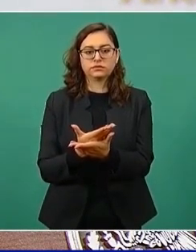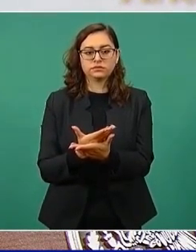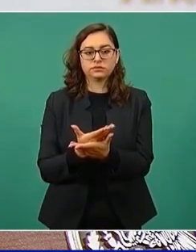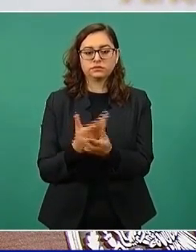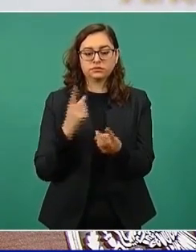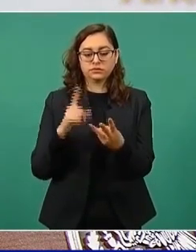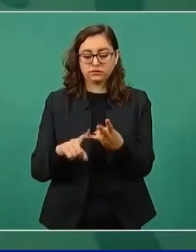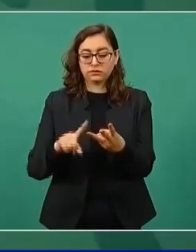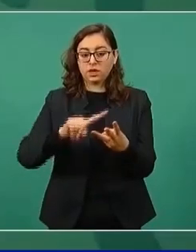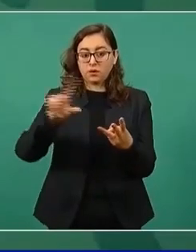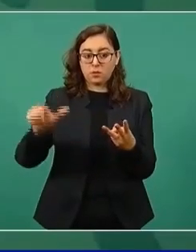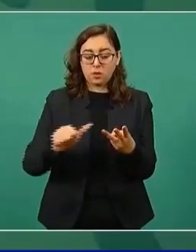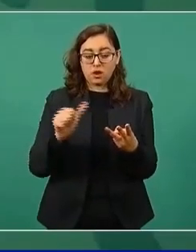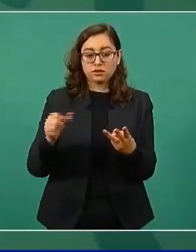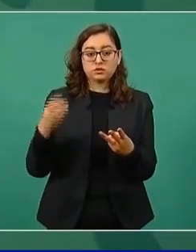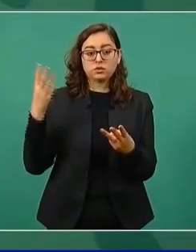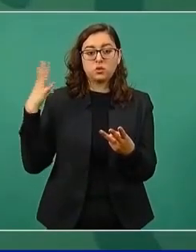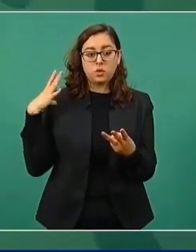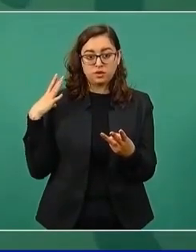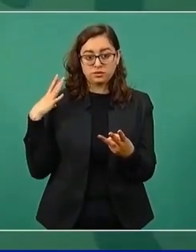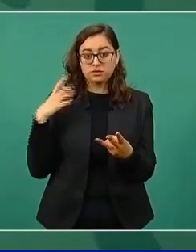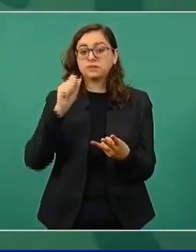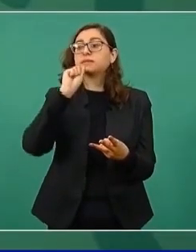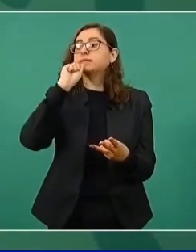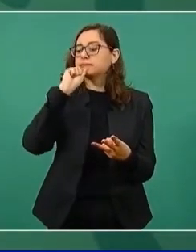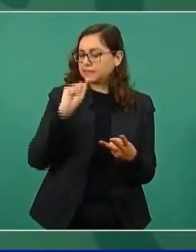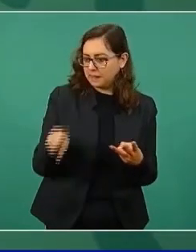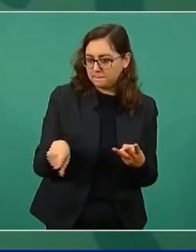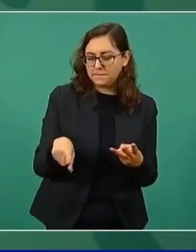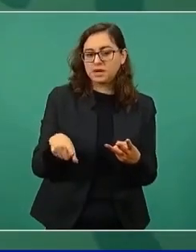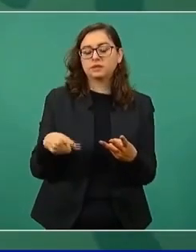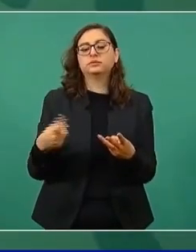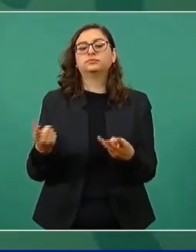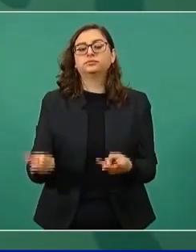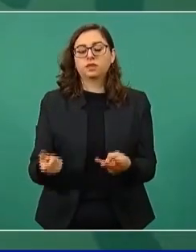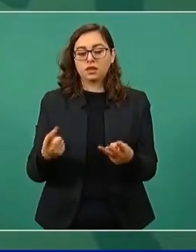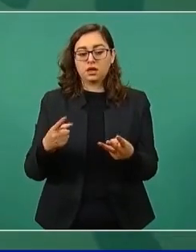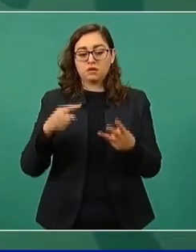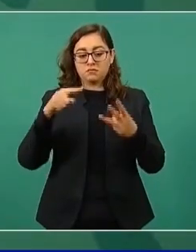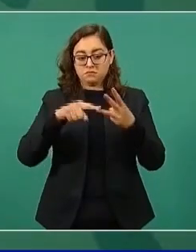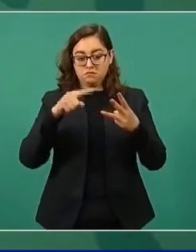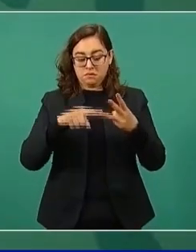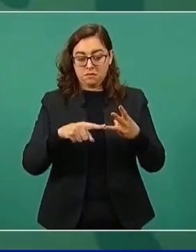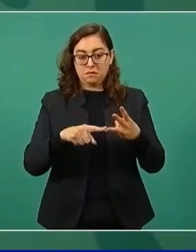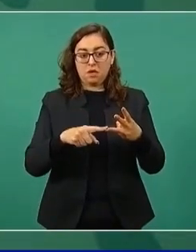plantee en Washington, en la reunión bilateral y en la trilateral